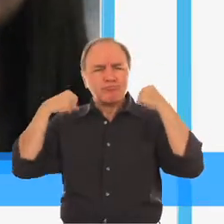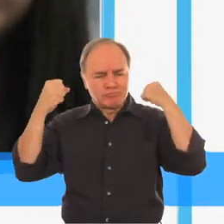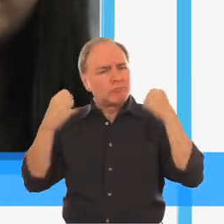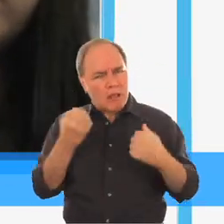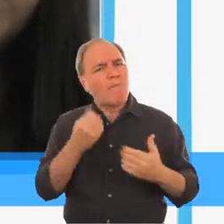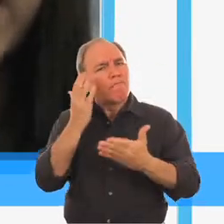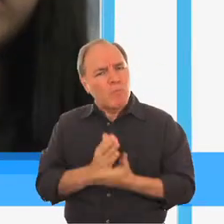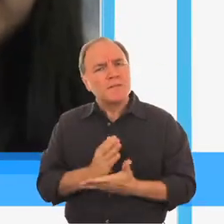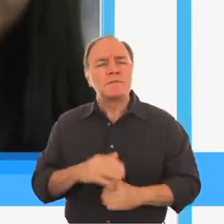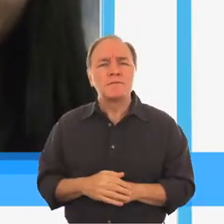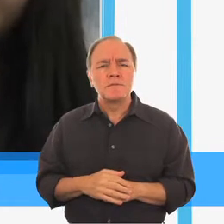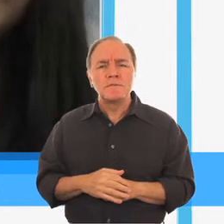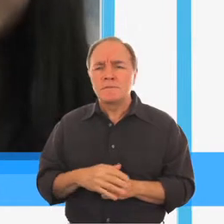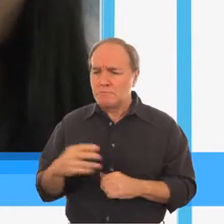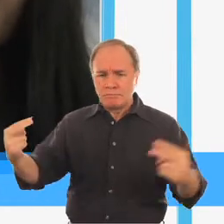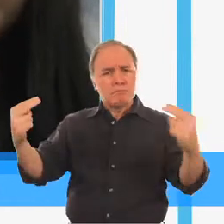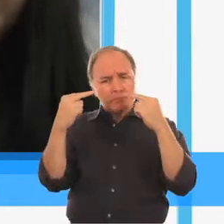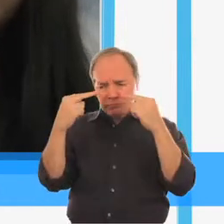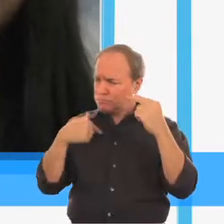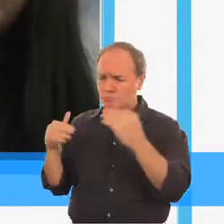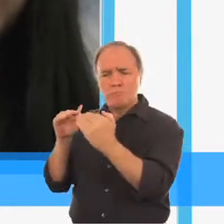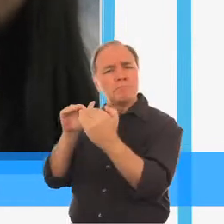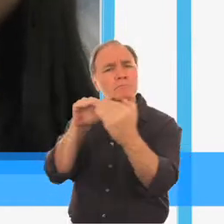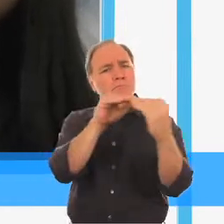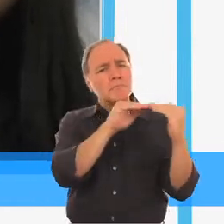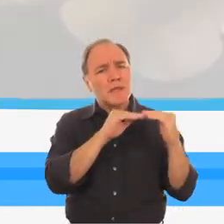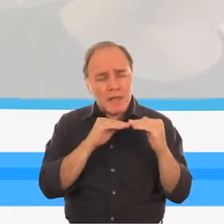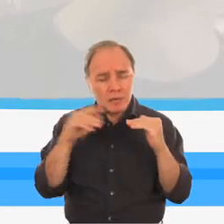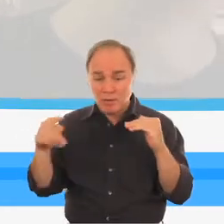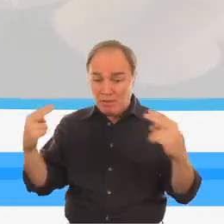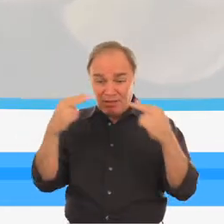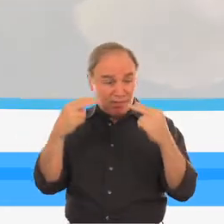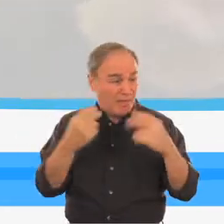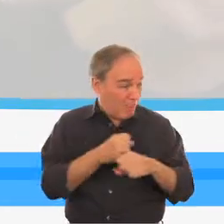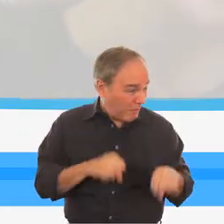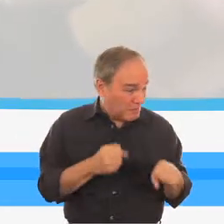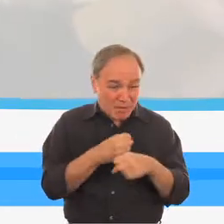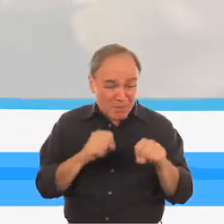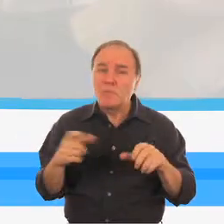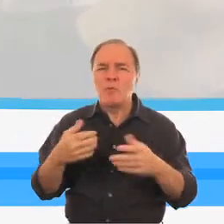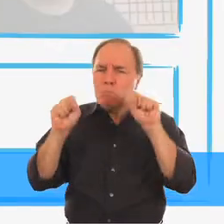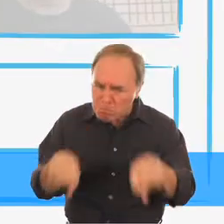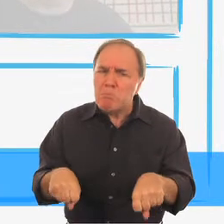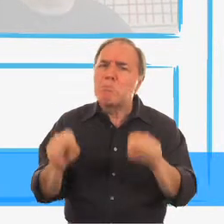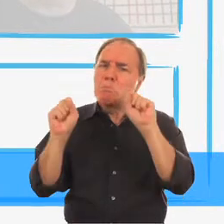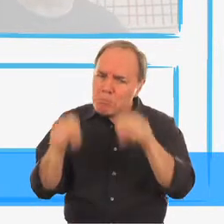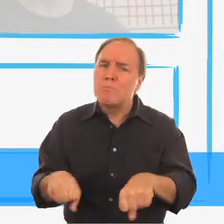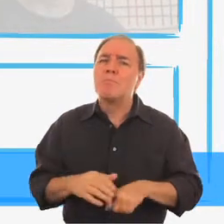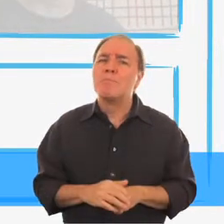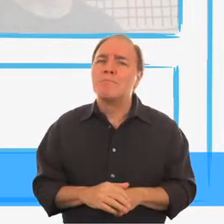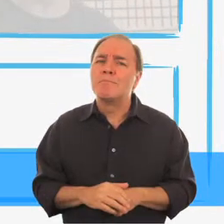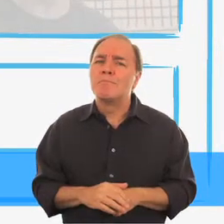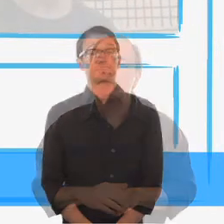Trátanos por igual. Valóranos por lo que somos y lo que podemos hacer. No por nuestra apariencia y lo que no podemos hacer. Las